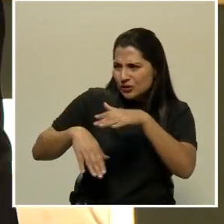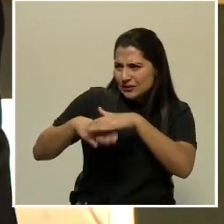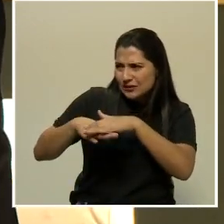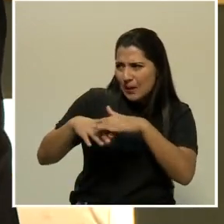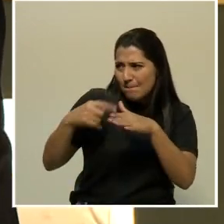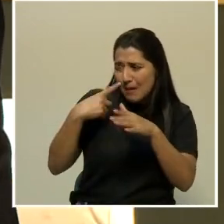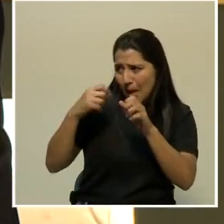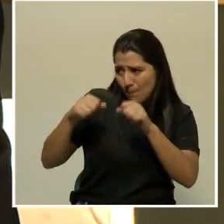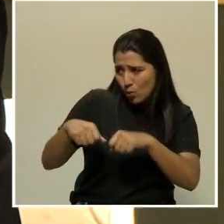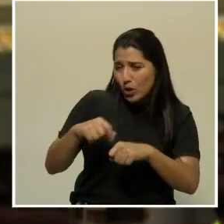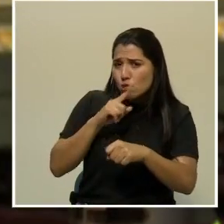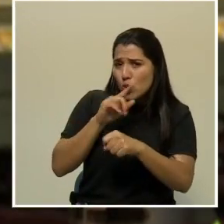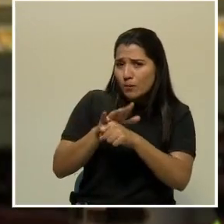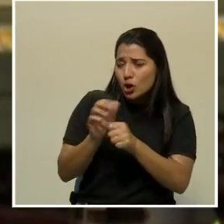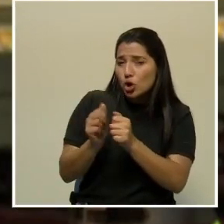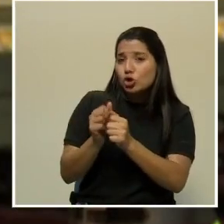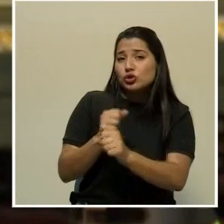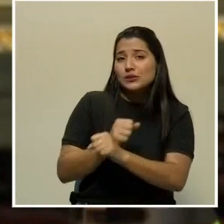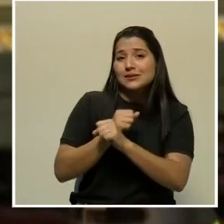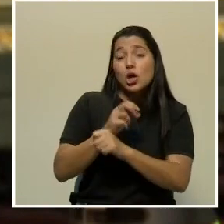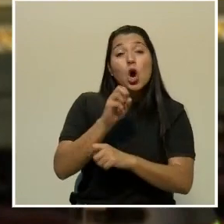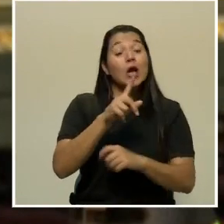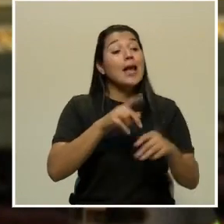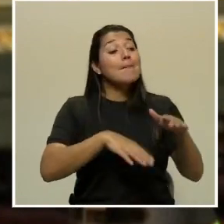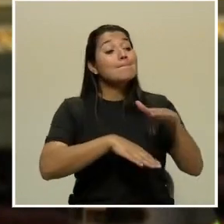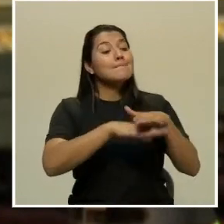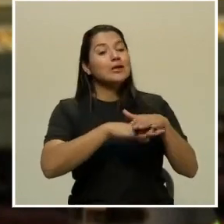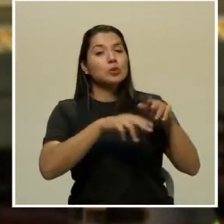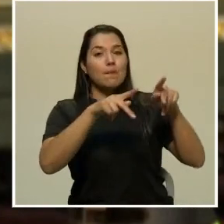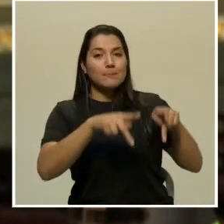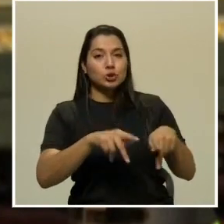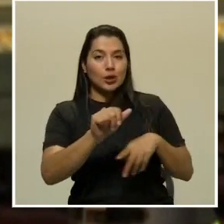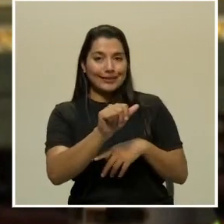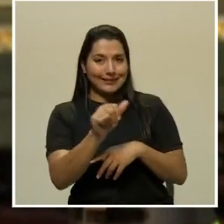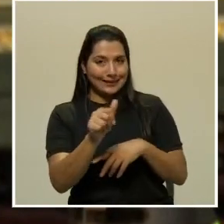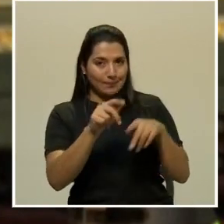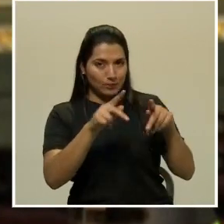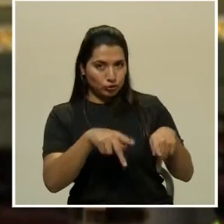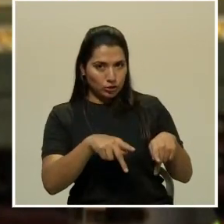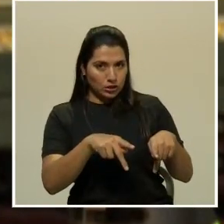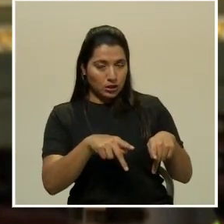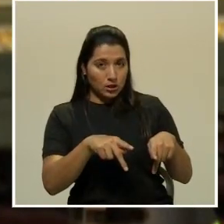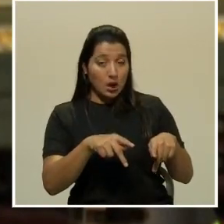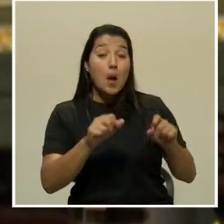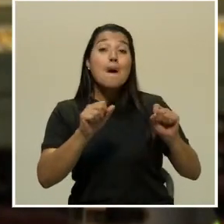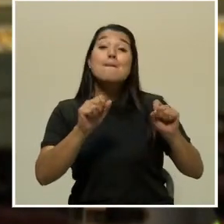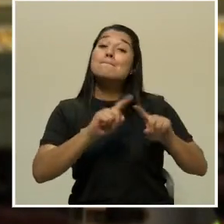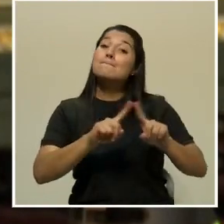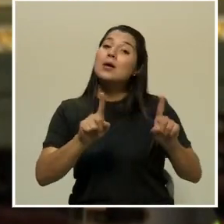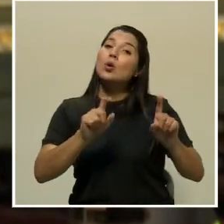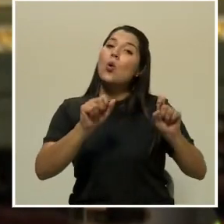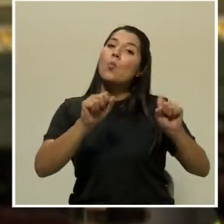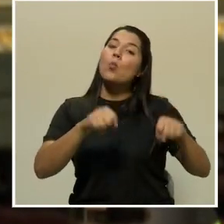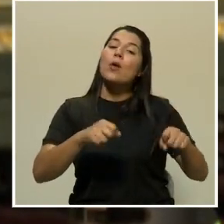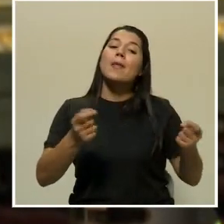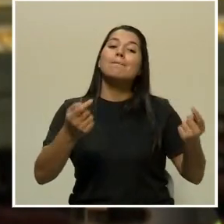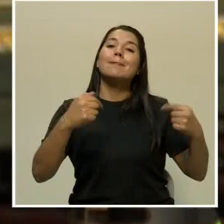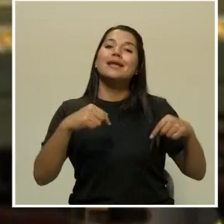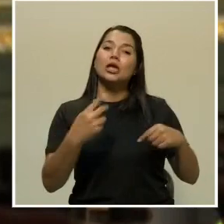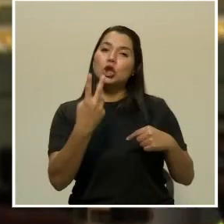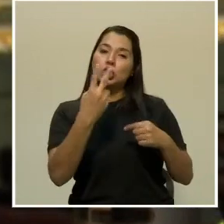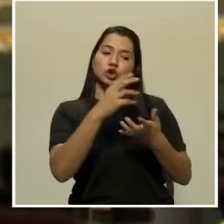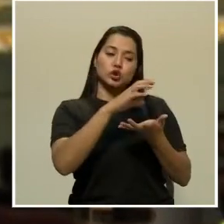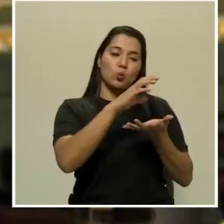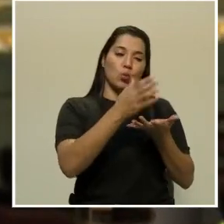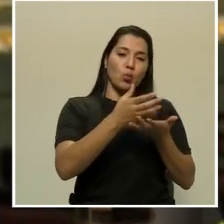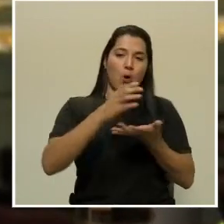hacerlo seguro? El máximo de personas son 10, pero pueden venir dos burbujas como máximo. Entonces, esto